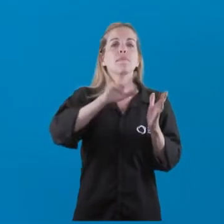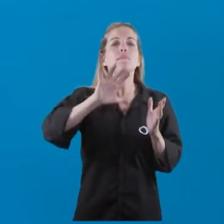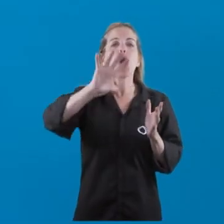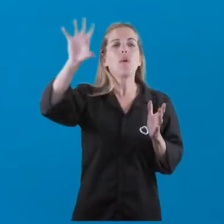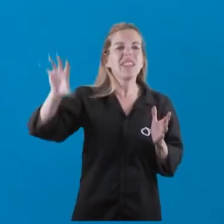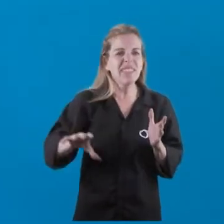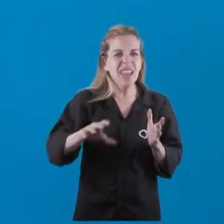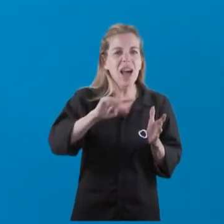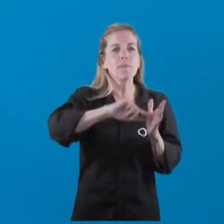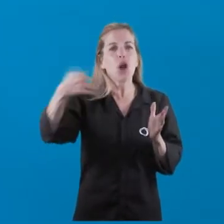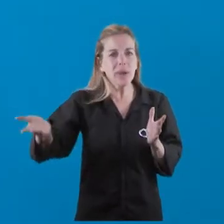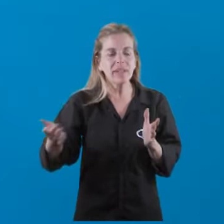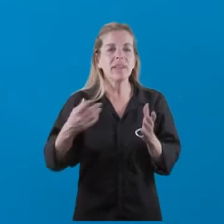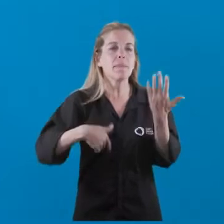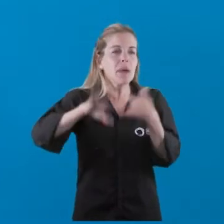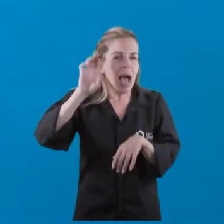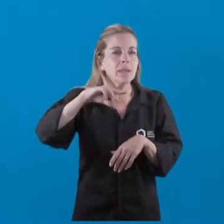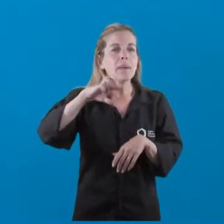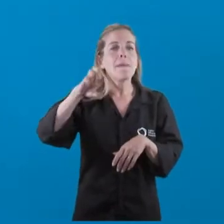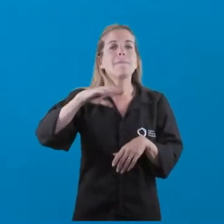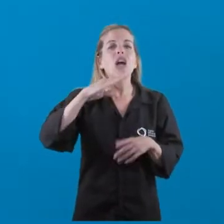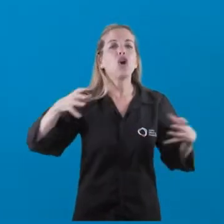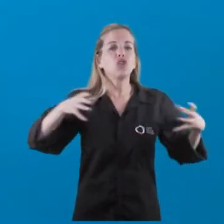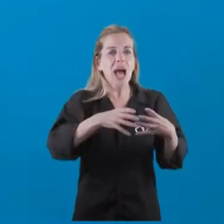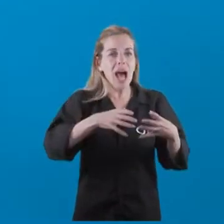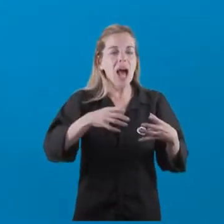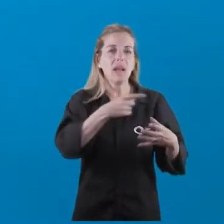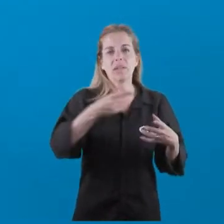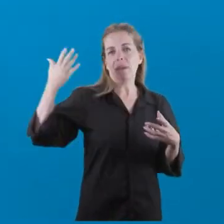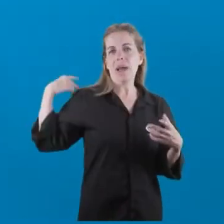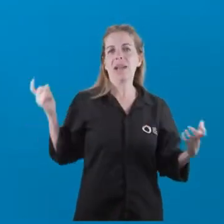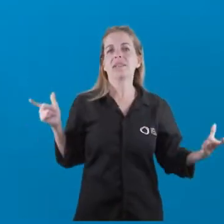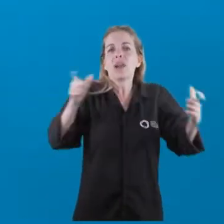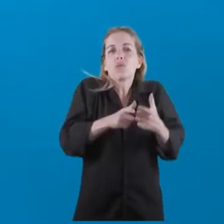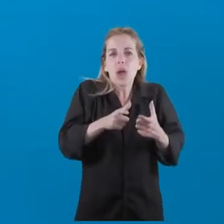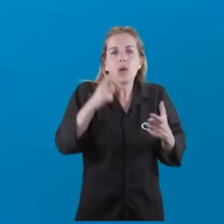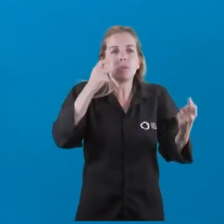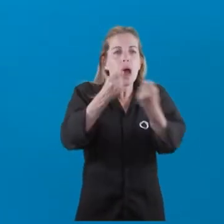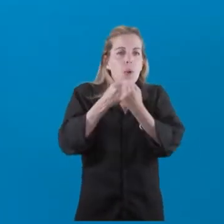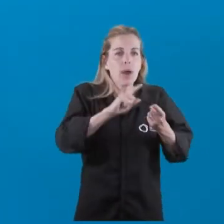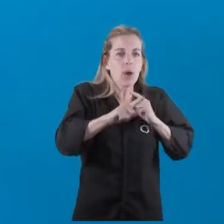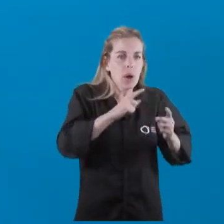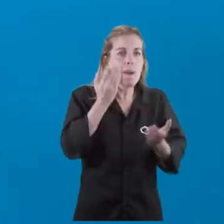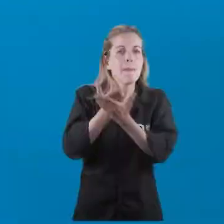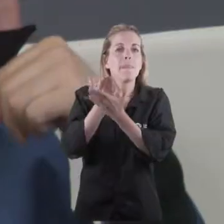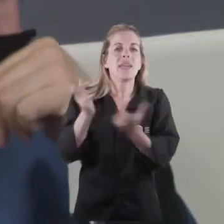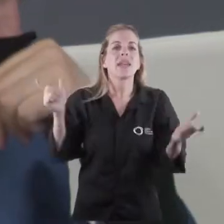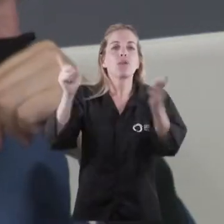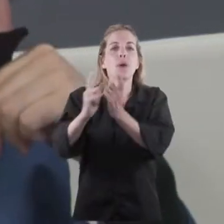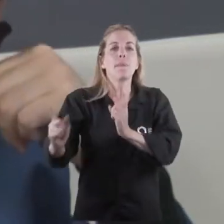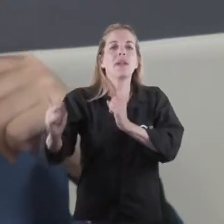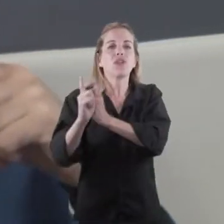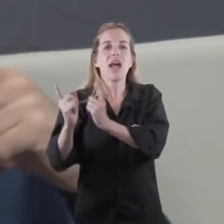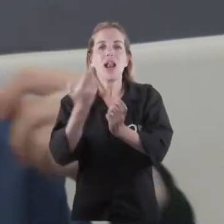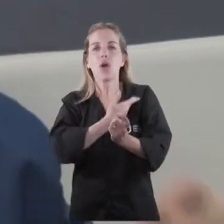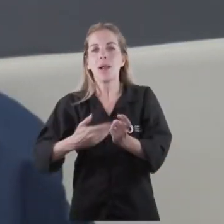PJ, se reunieron hace semanas atrás y acordaron pedir una reunión personal con el presidente por un lado y